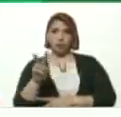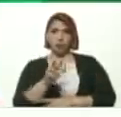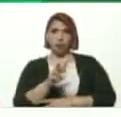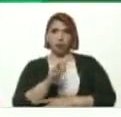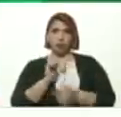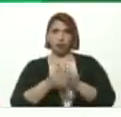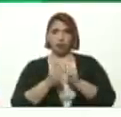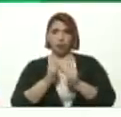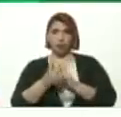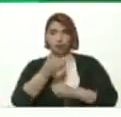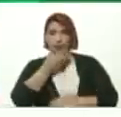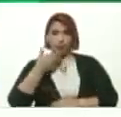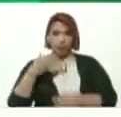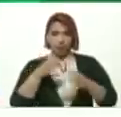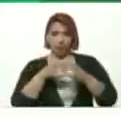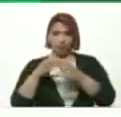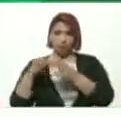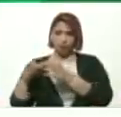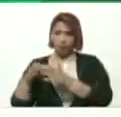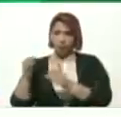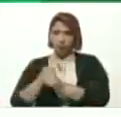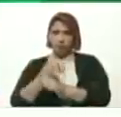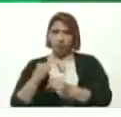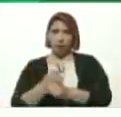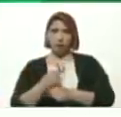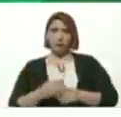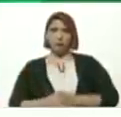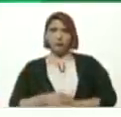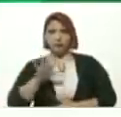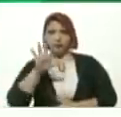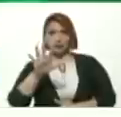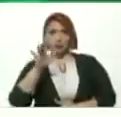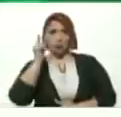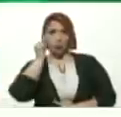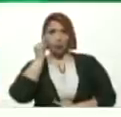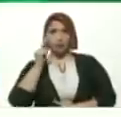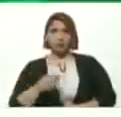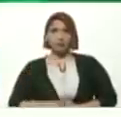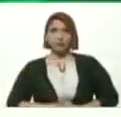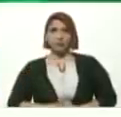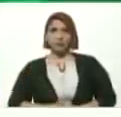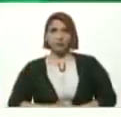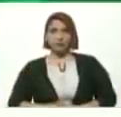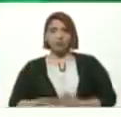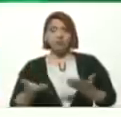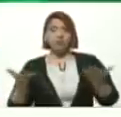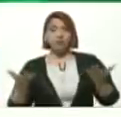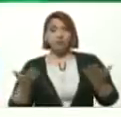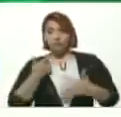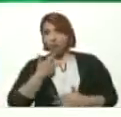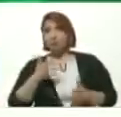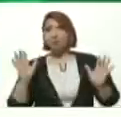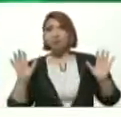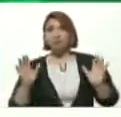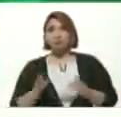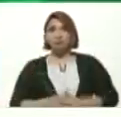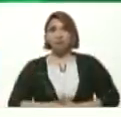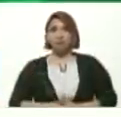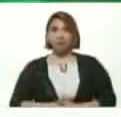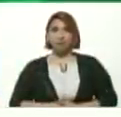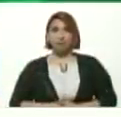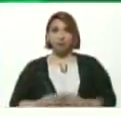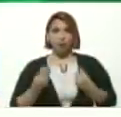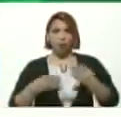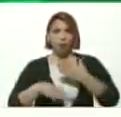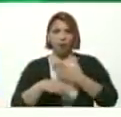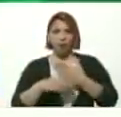Mejorando El equipo Cinco Mujeres ¿Qué les parece? ¿Cómo